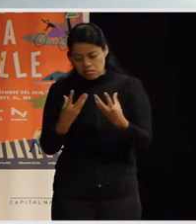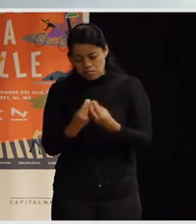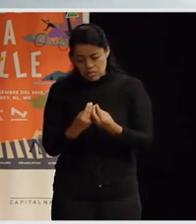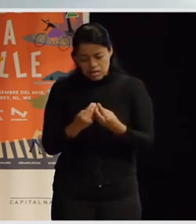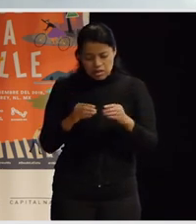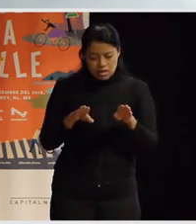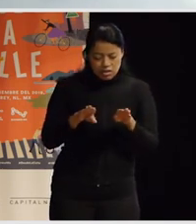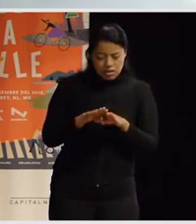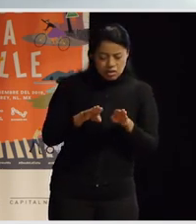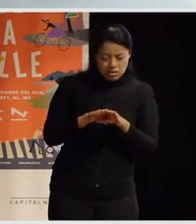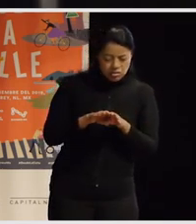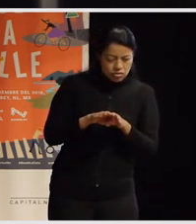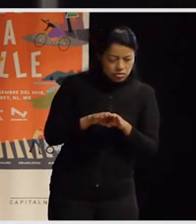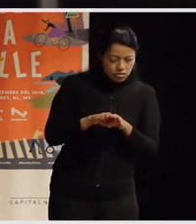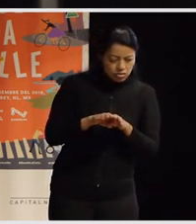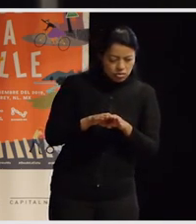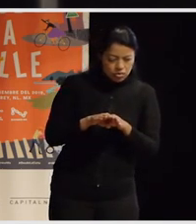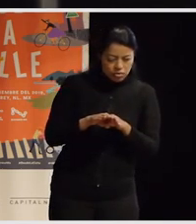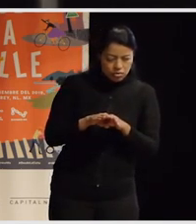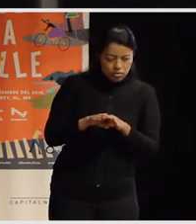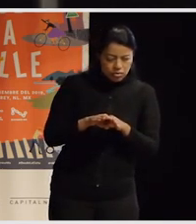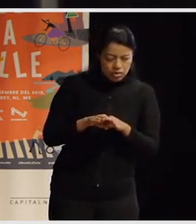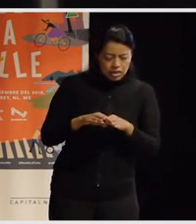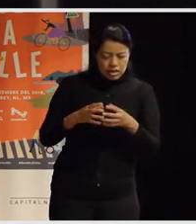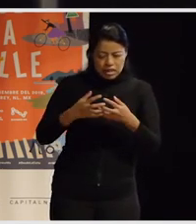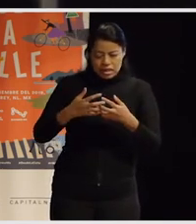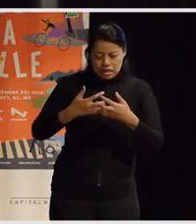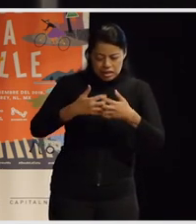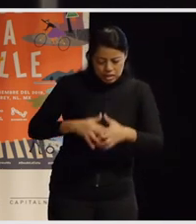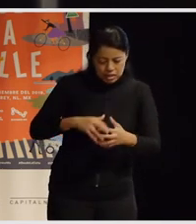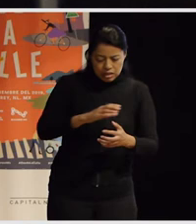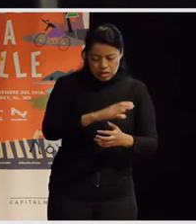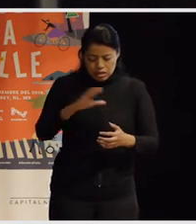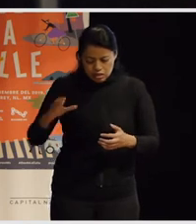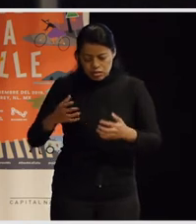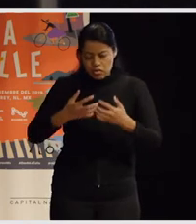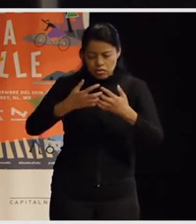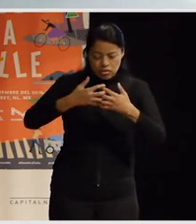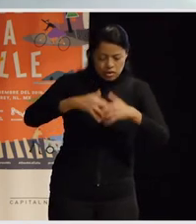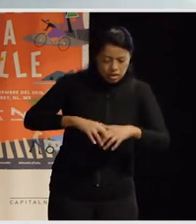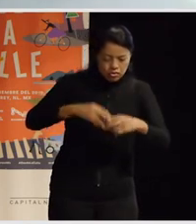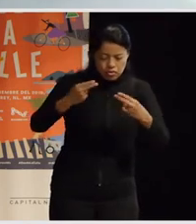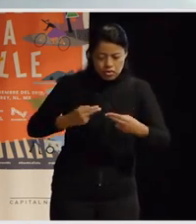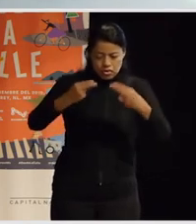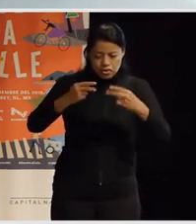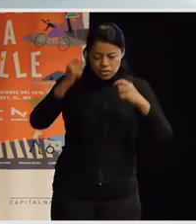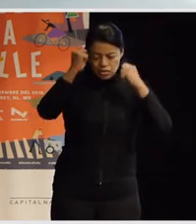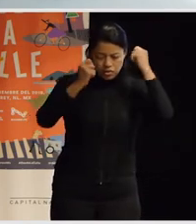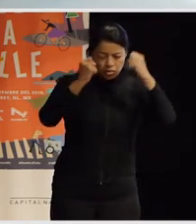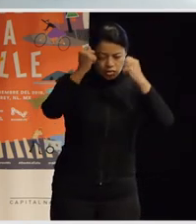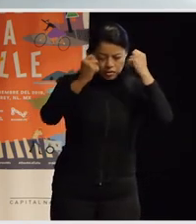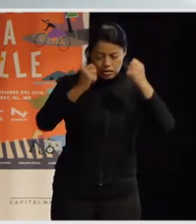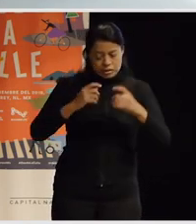extractivismo puro es como agroindustria pues la agroindustria urbana del turismo es es demoledora